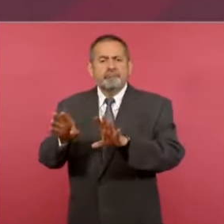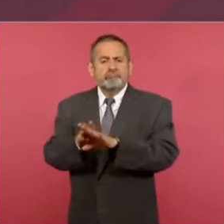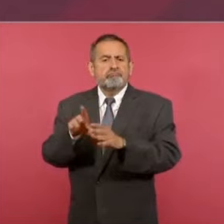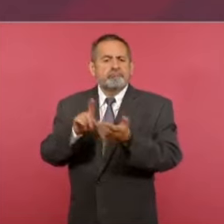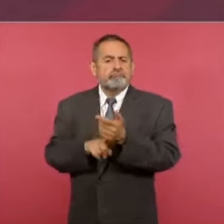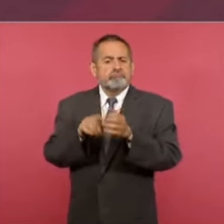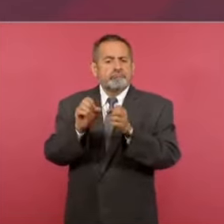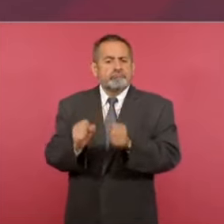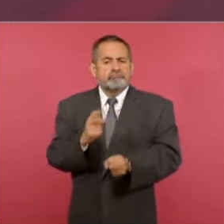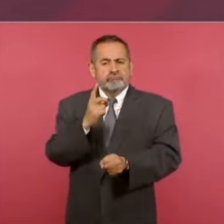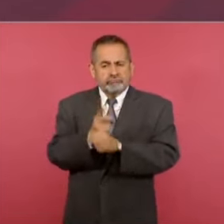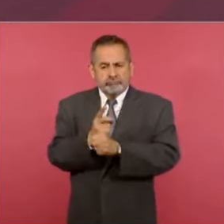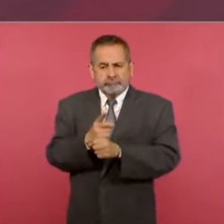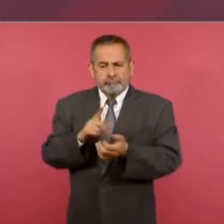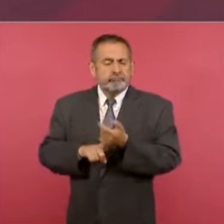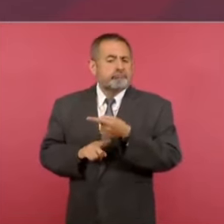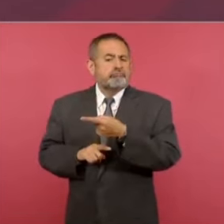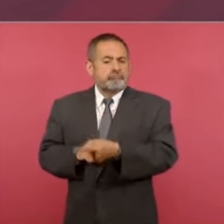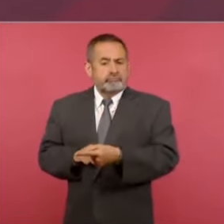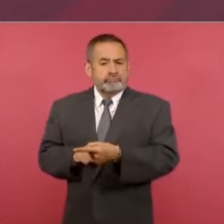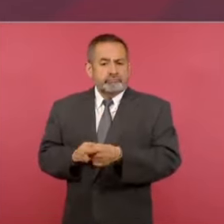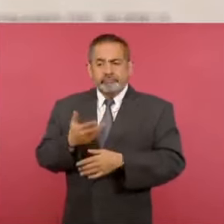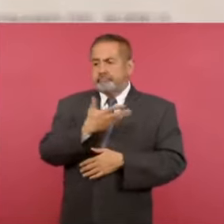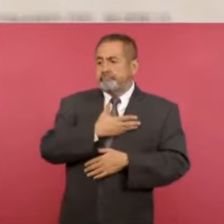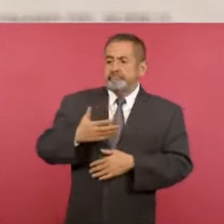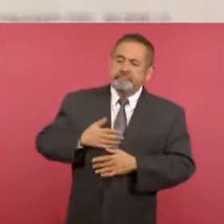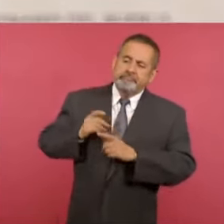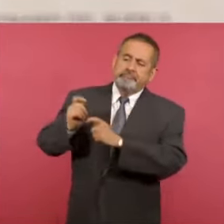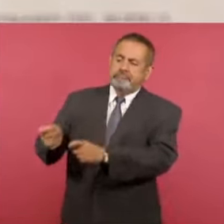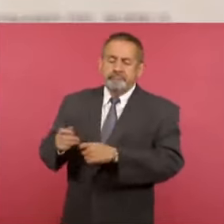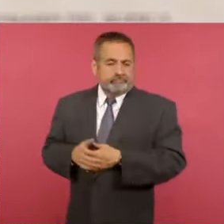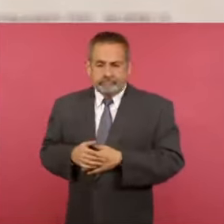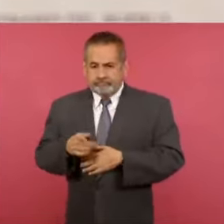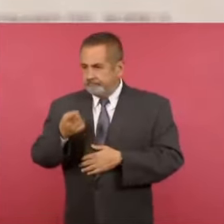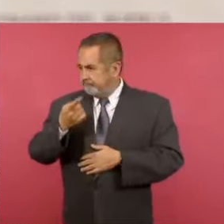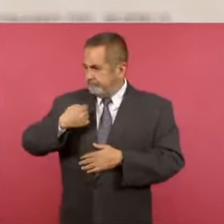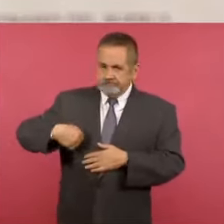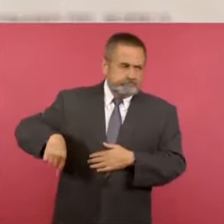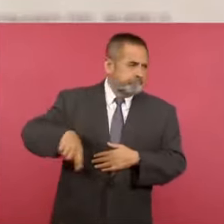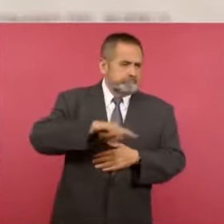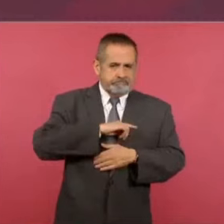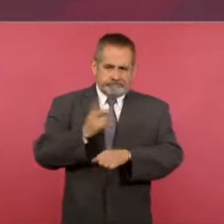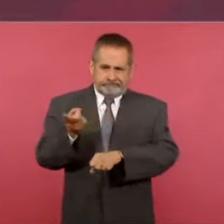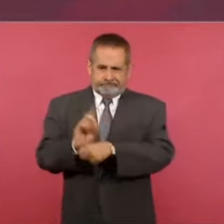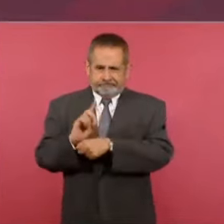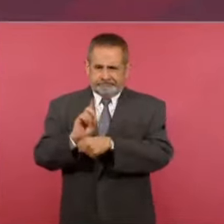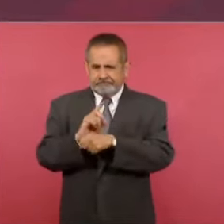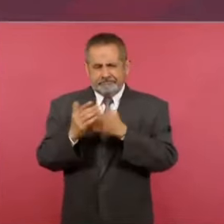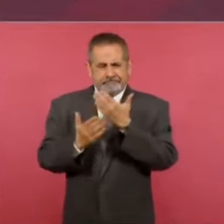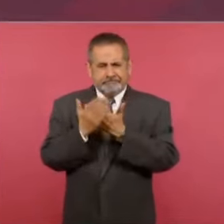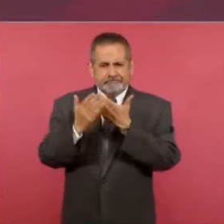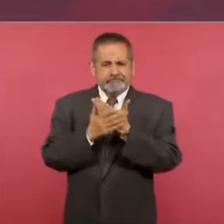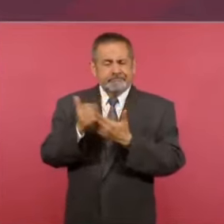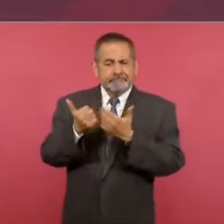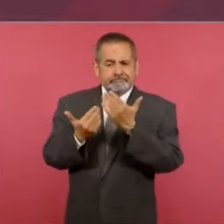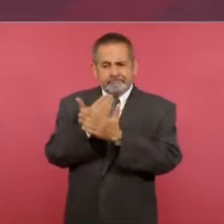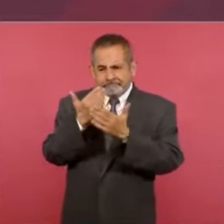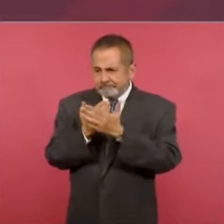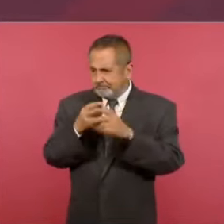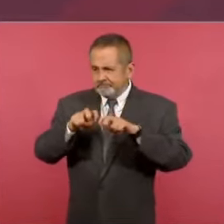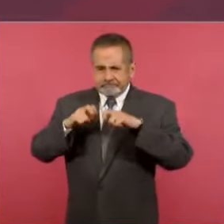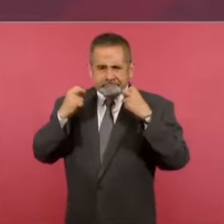de seguridad no es un tema que delega el presidente, es un tema que vemos todos los días a las seis de la mañana,